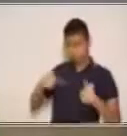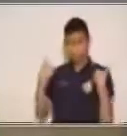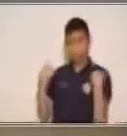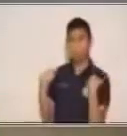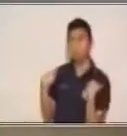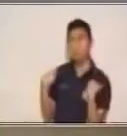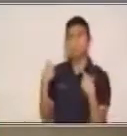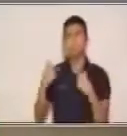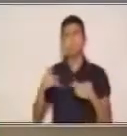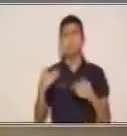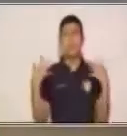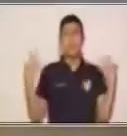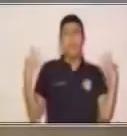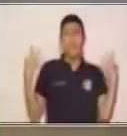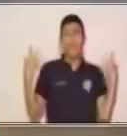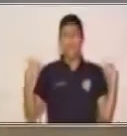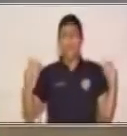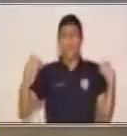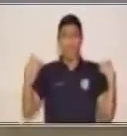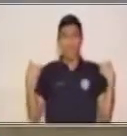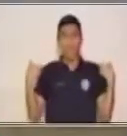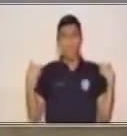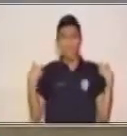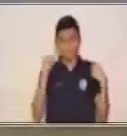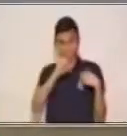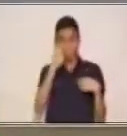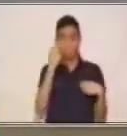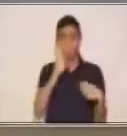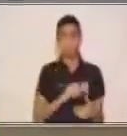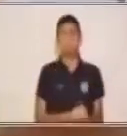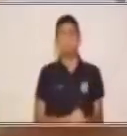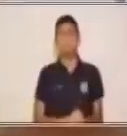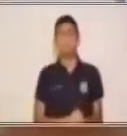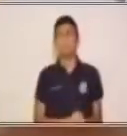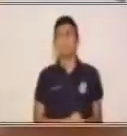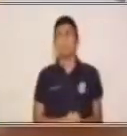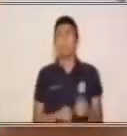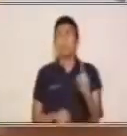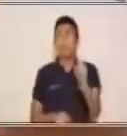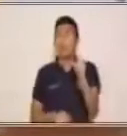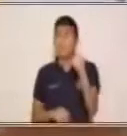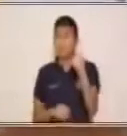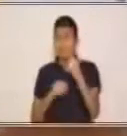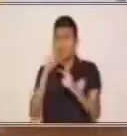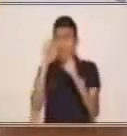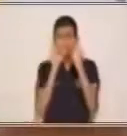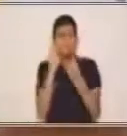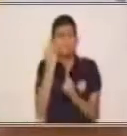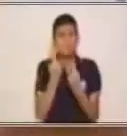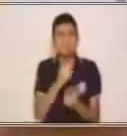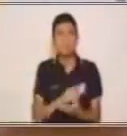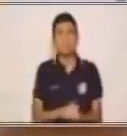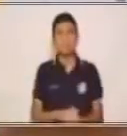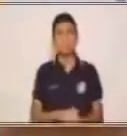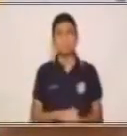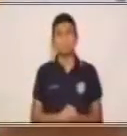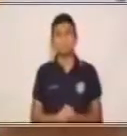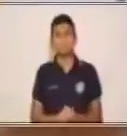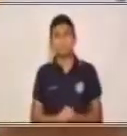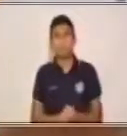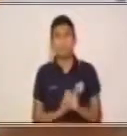Vamos a ver cuáles tenemos acá. ¿De acuerdo? Muy bien. Vamos a ver la primera emoción.